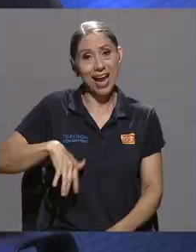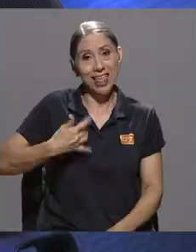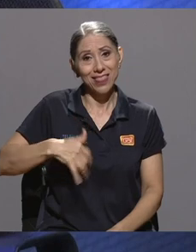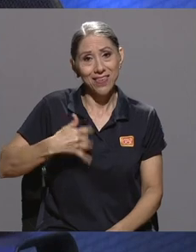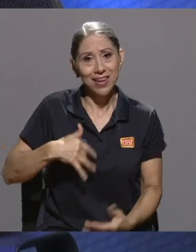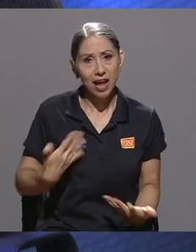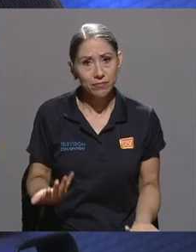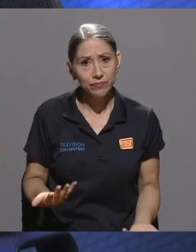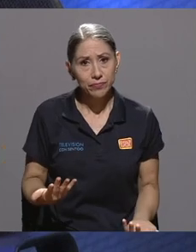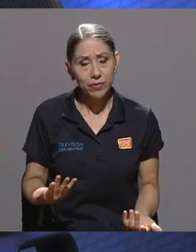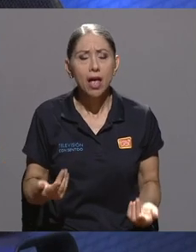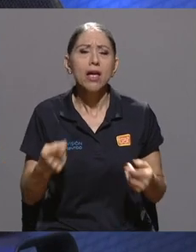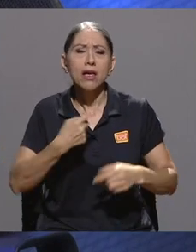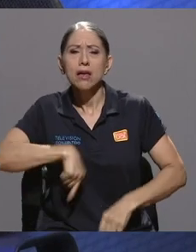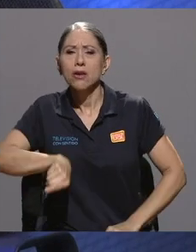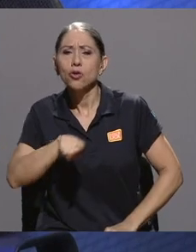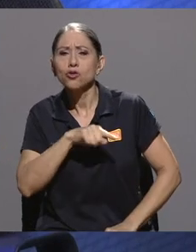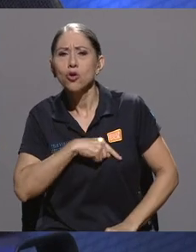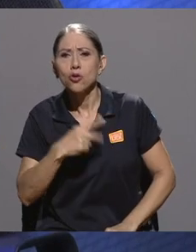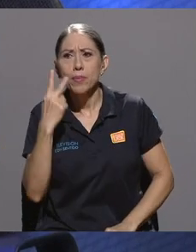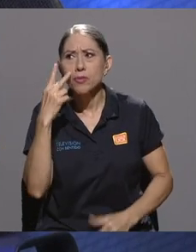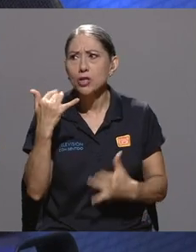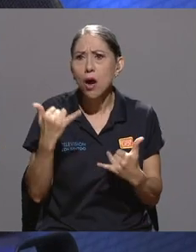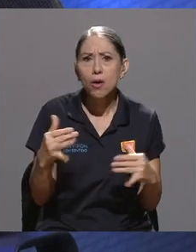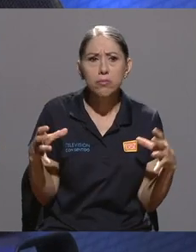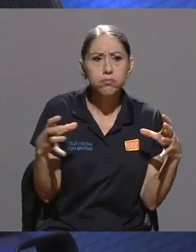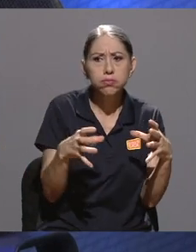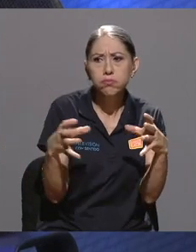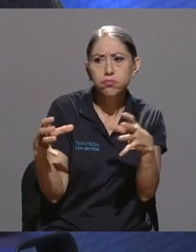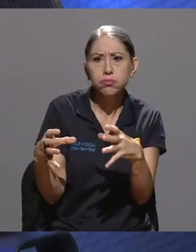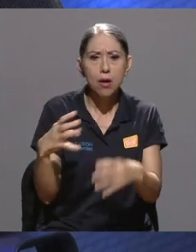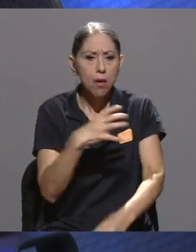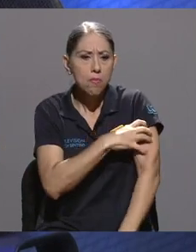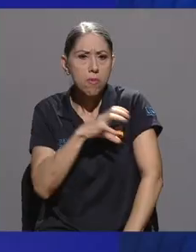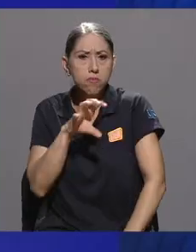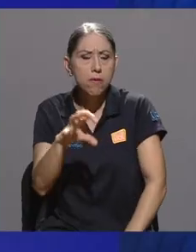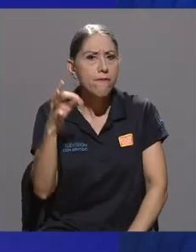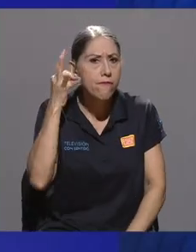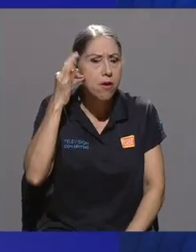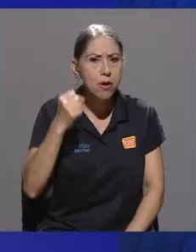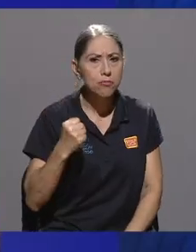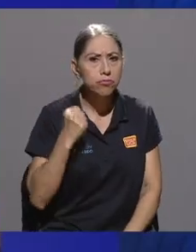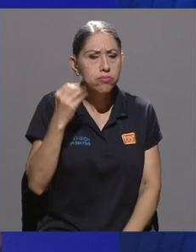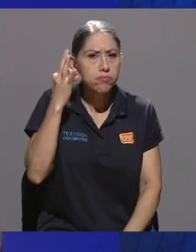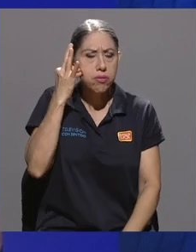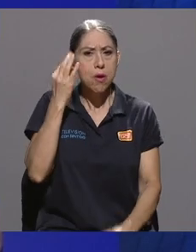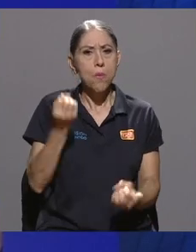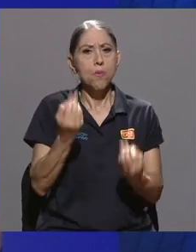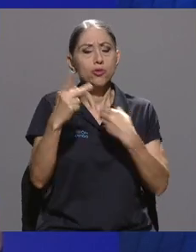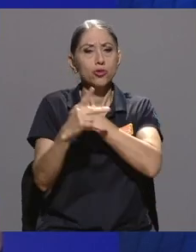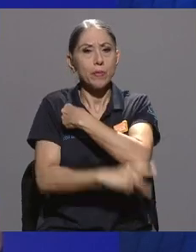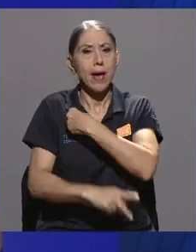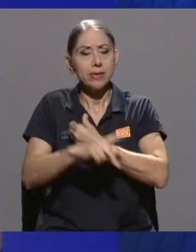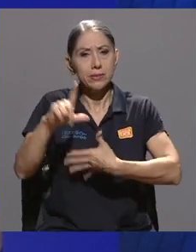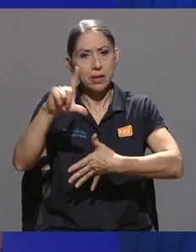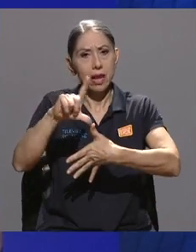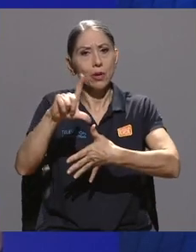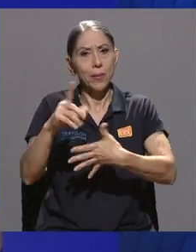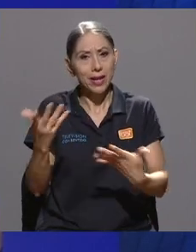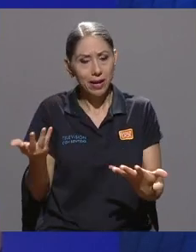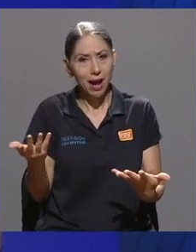a observar esta ola de feminismo y empoderamiento femenino que hay en muchos países de Latinoamérica. Entonces,